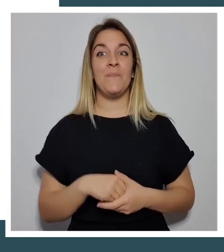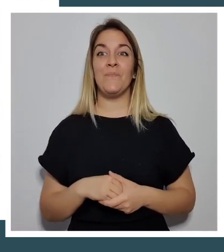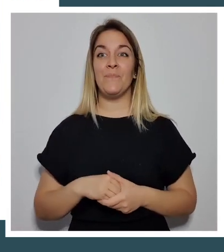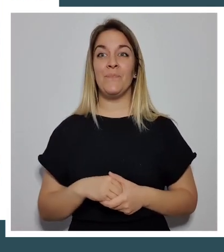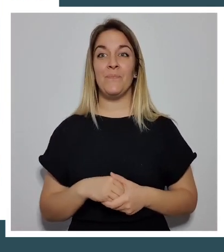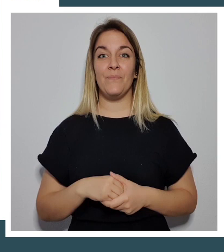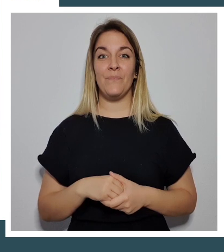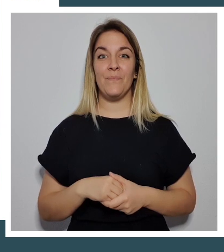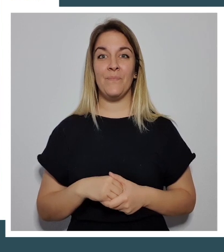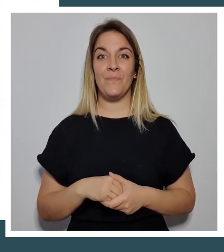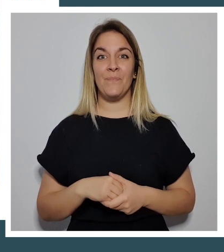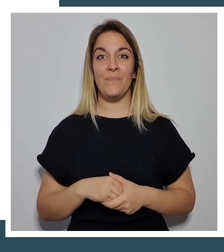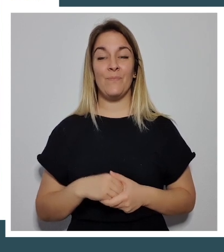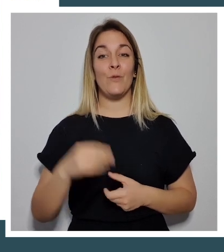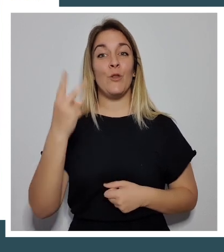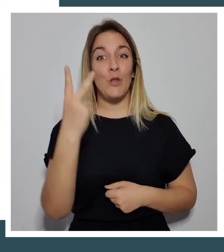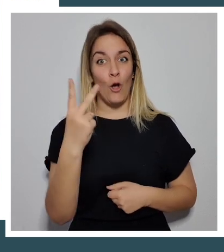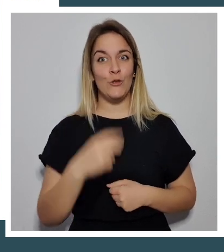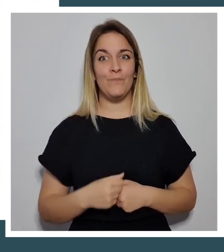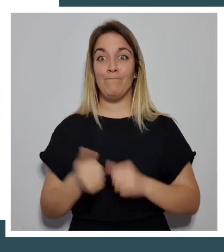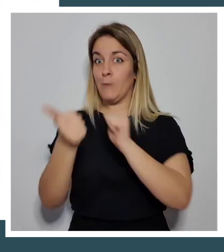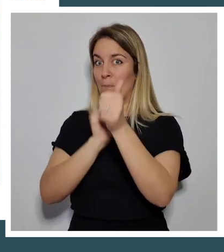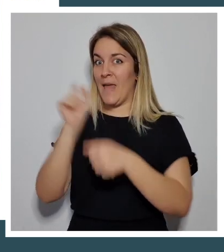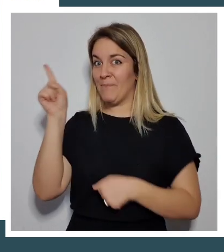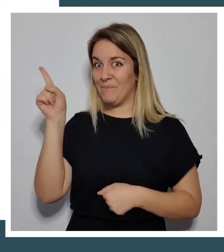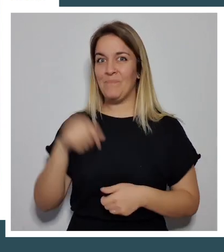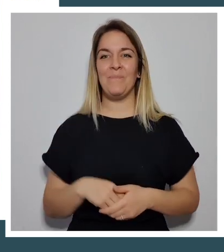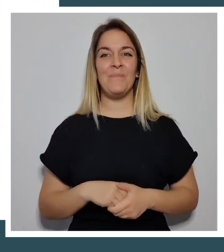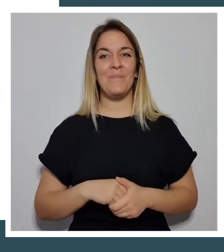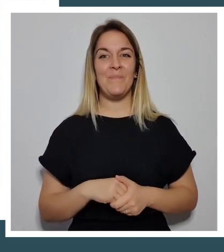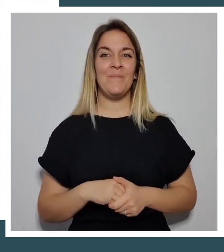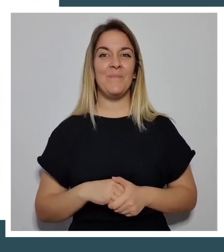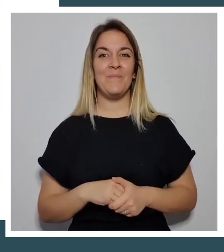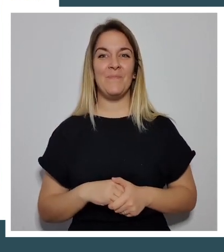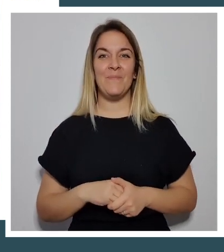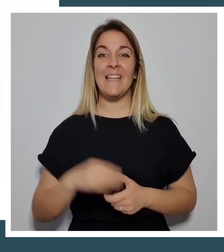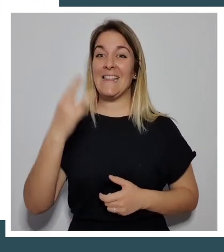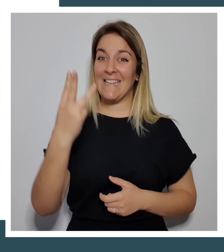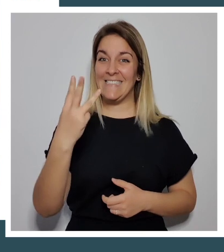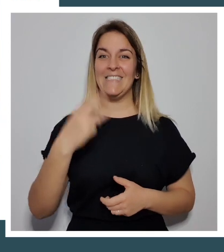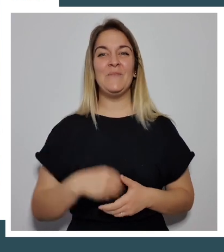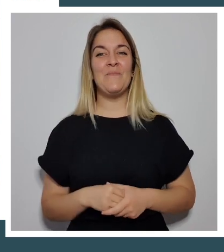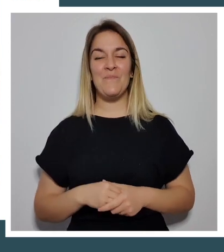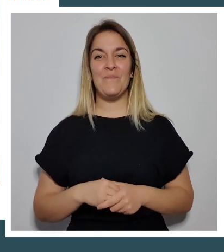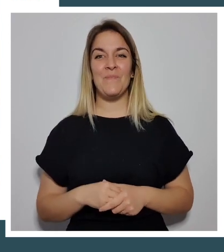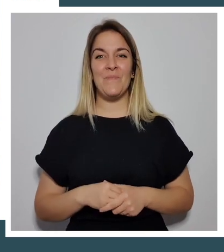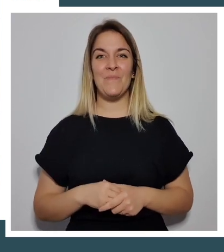1, 2, 3,